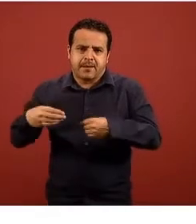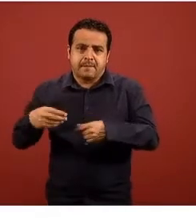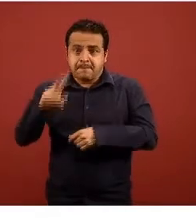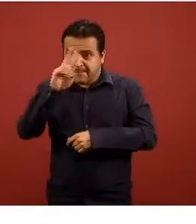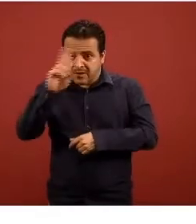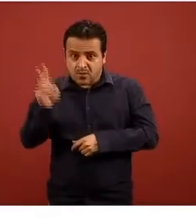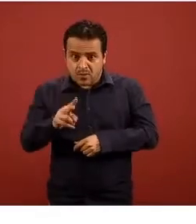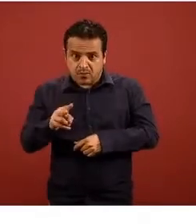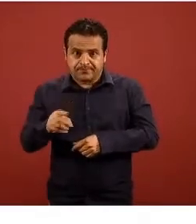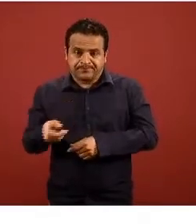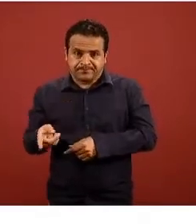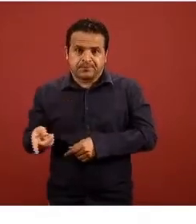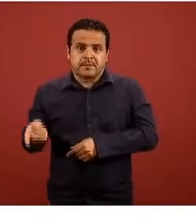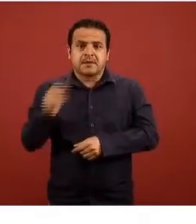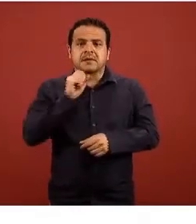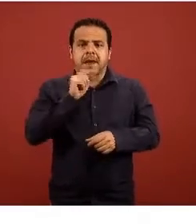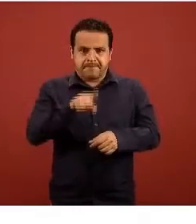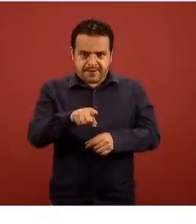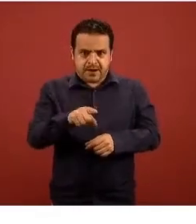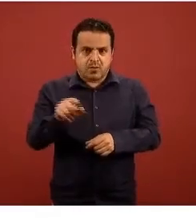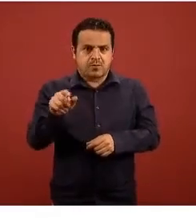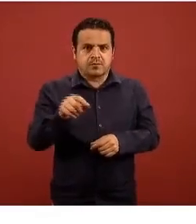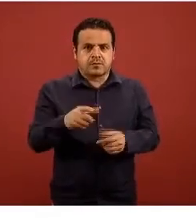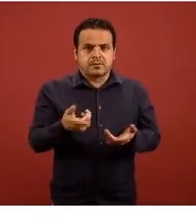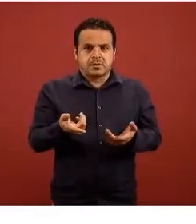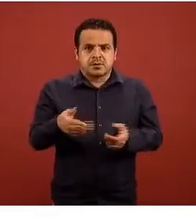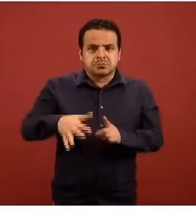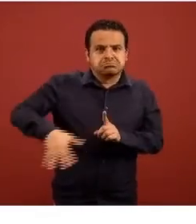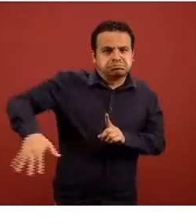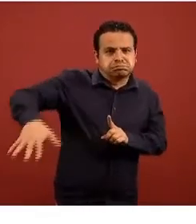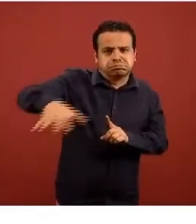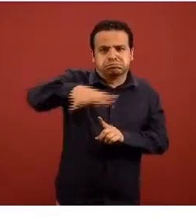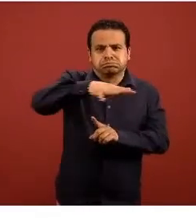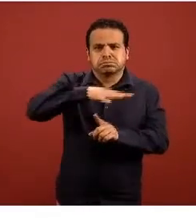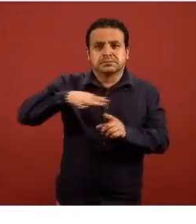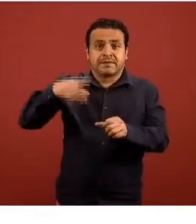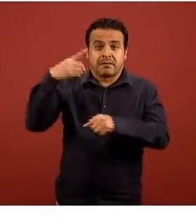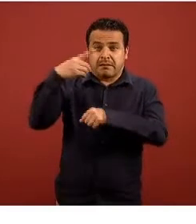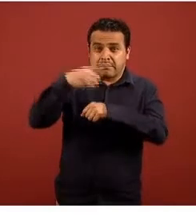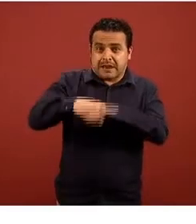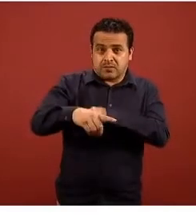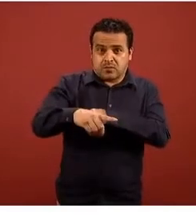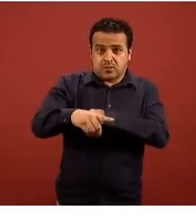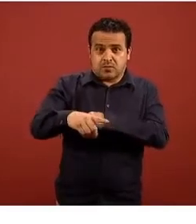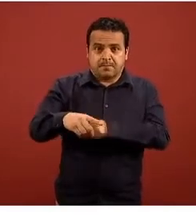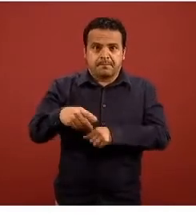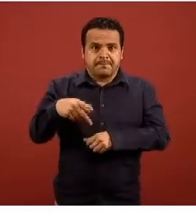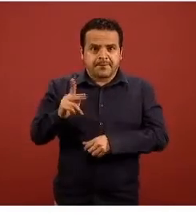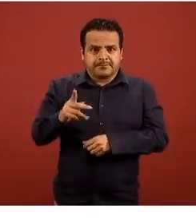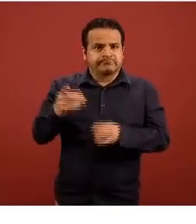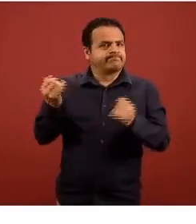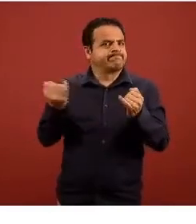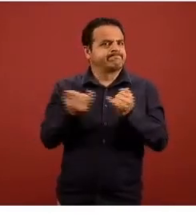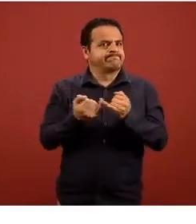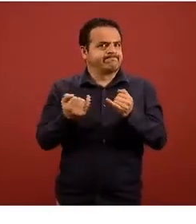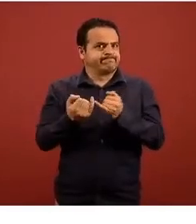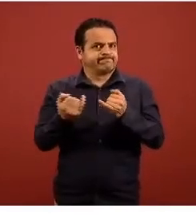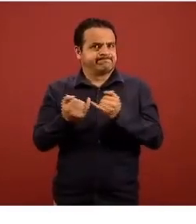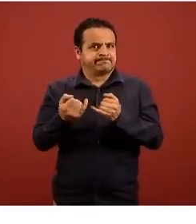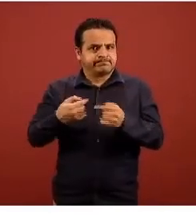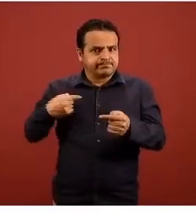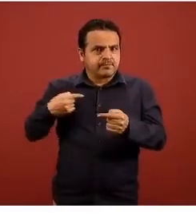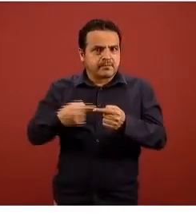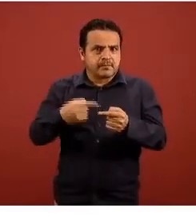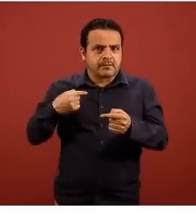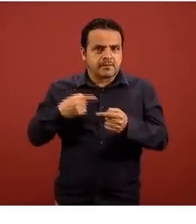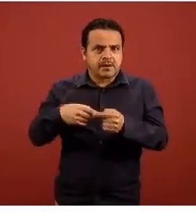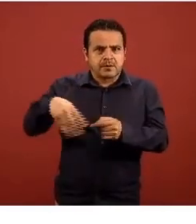momento también traducir en afectación a la población y si además este mapa está construido con los casos activos o sea de